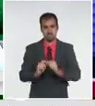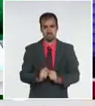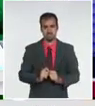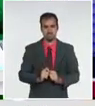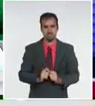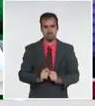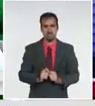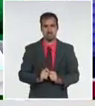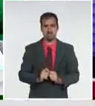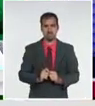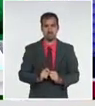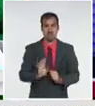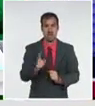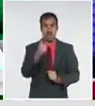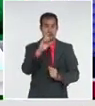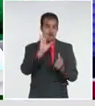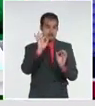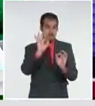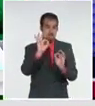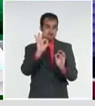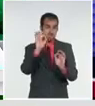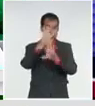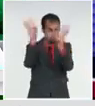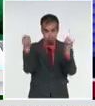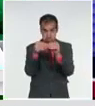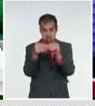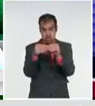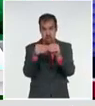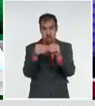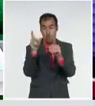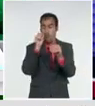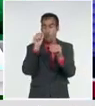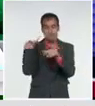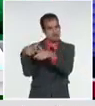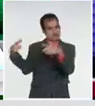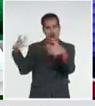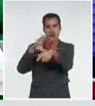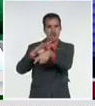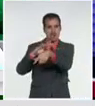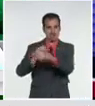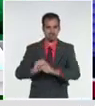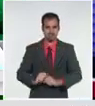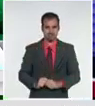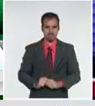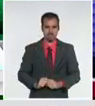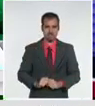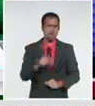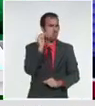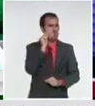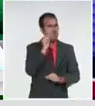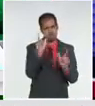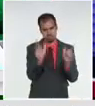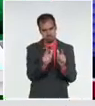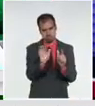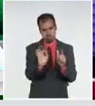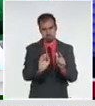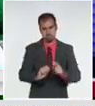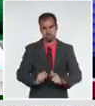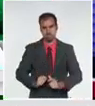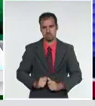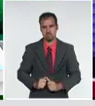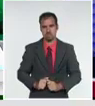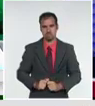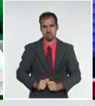el sexo masculino con el porciento mayor, 51,1%. El